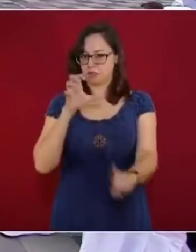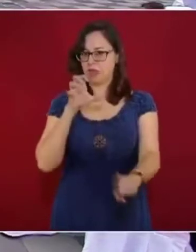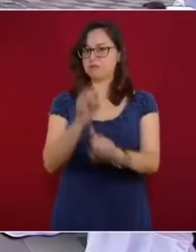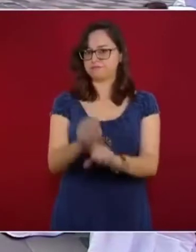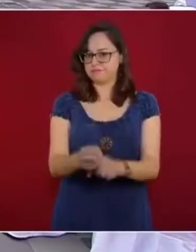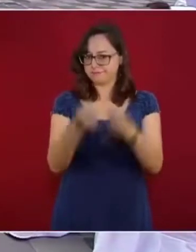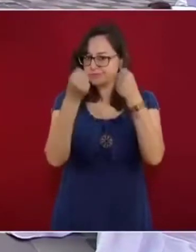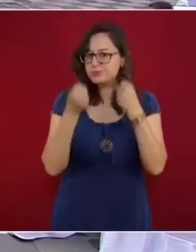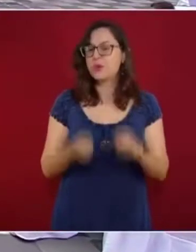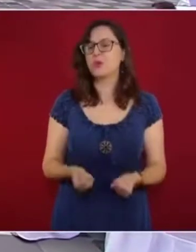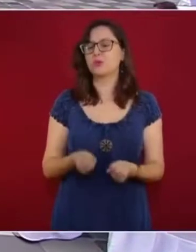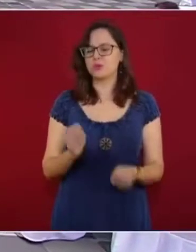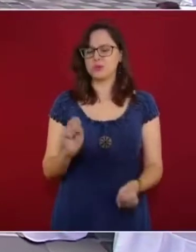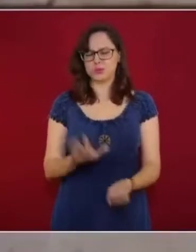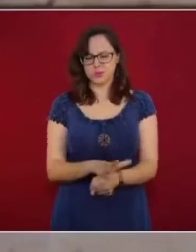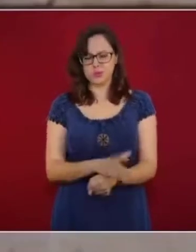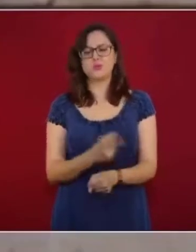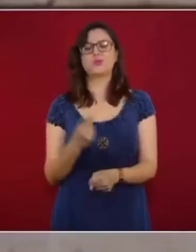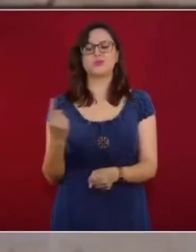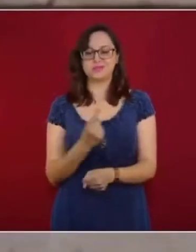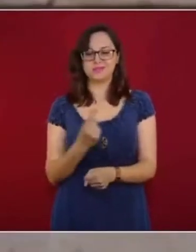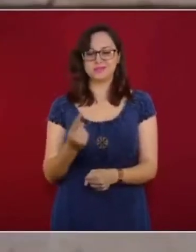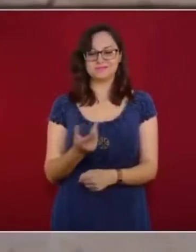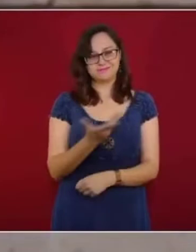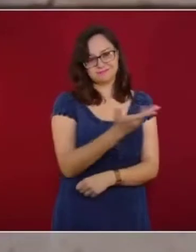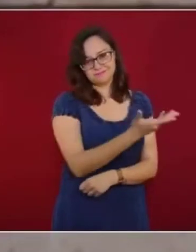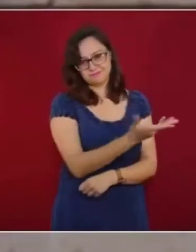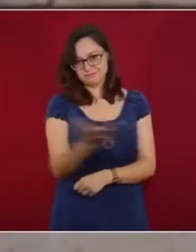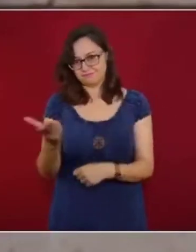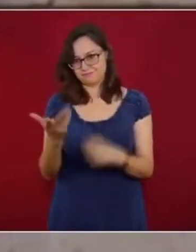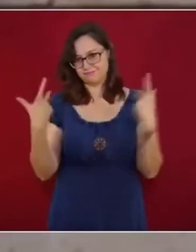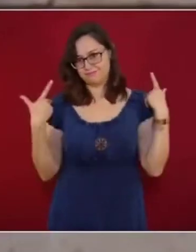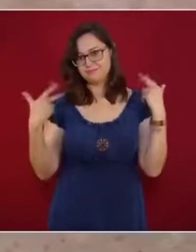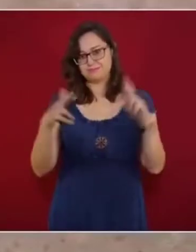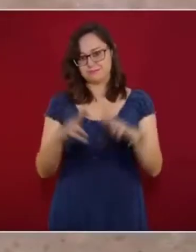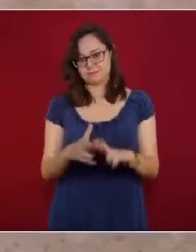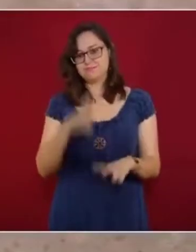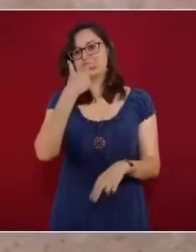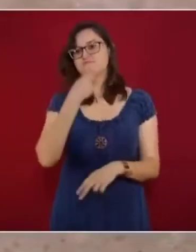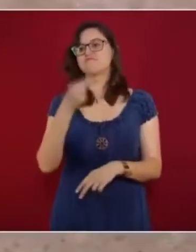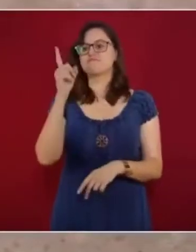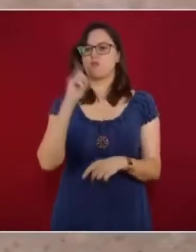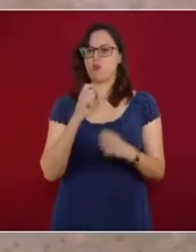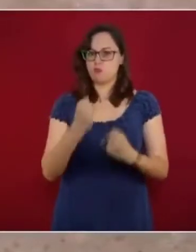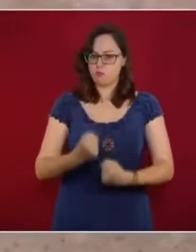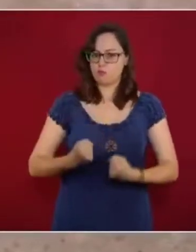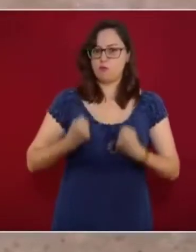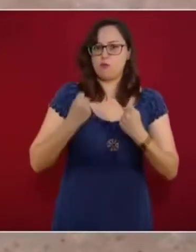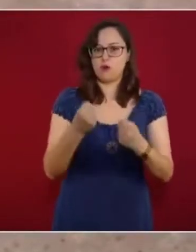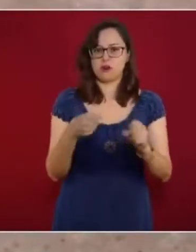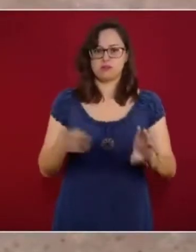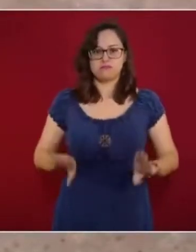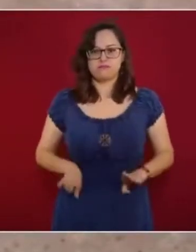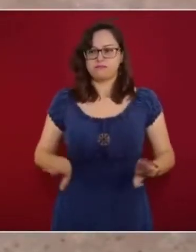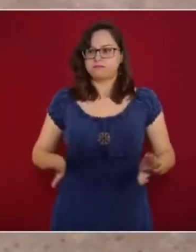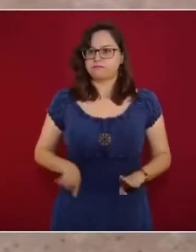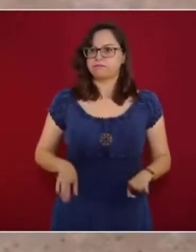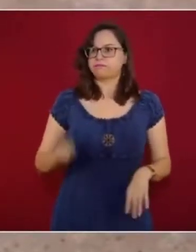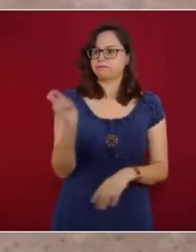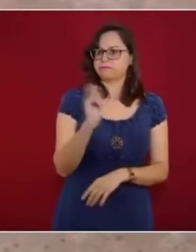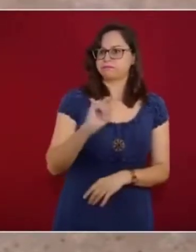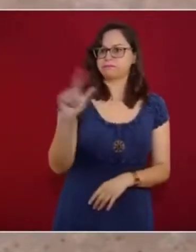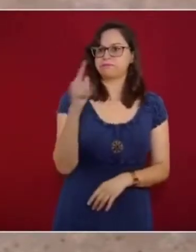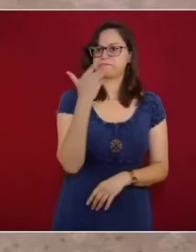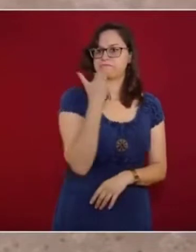con una gran fortaleza, que son nuestras maestras y nuestros maestros. Su compromiso, su profesionalismo, su